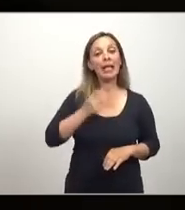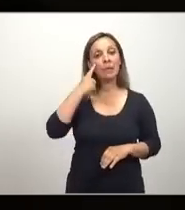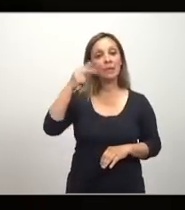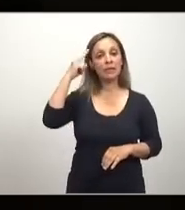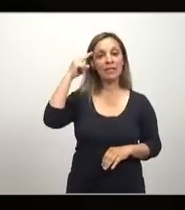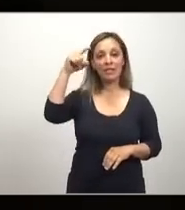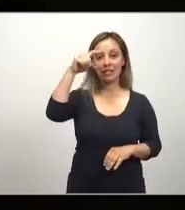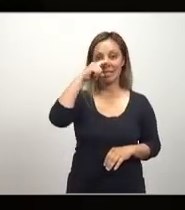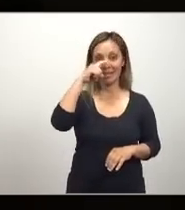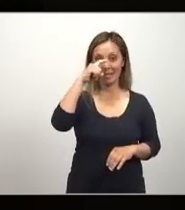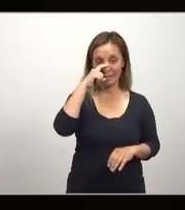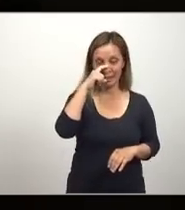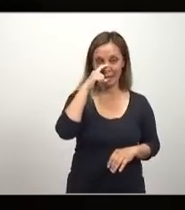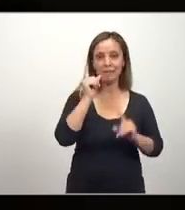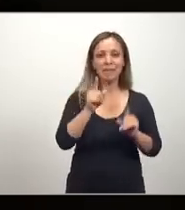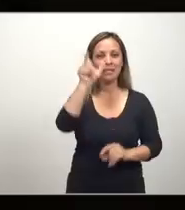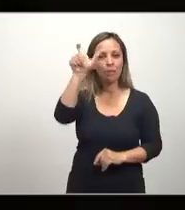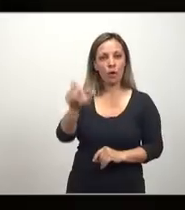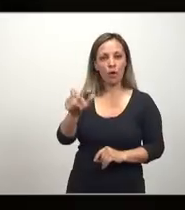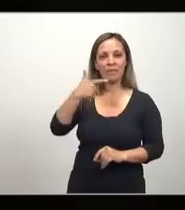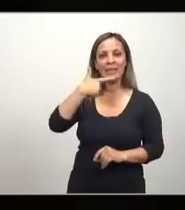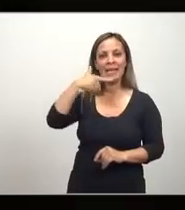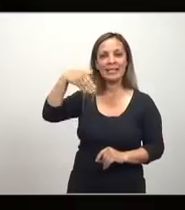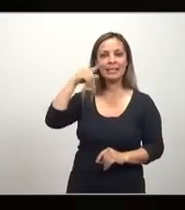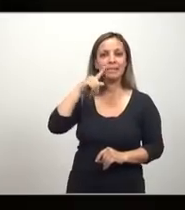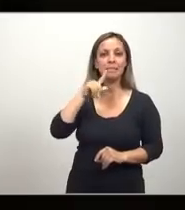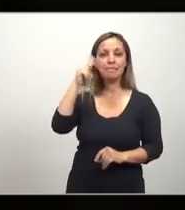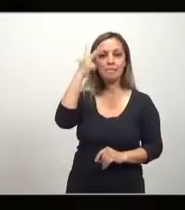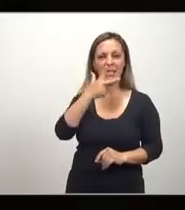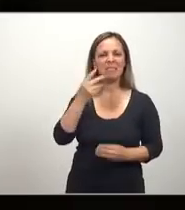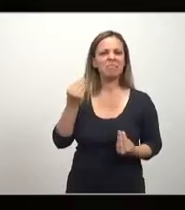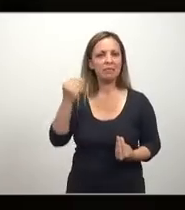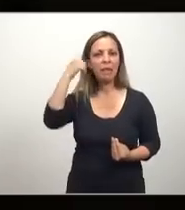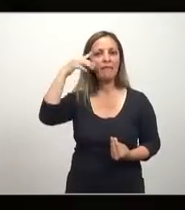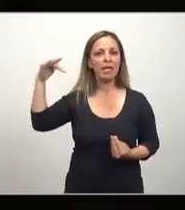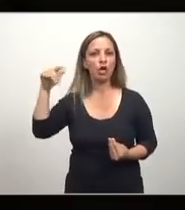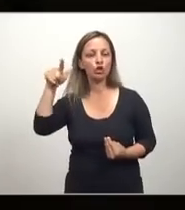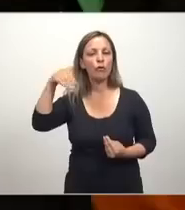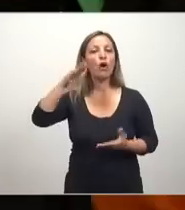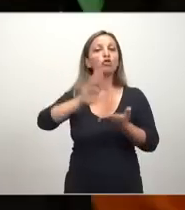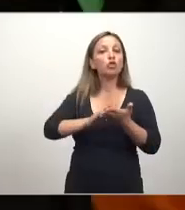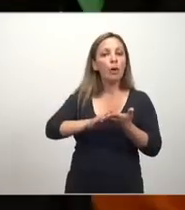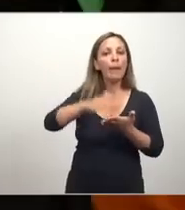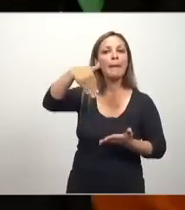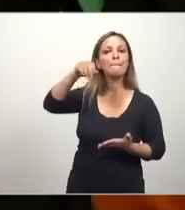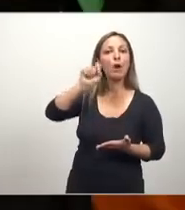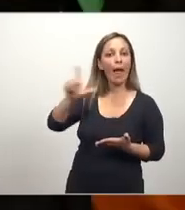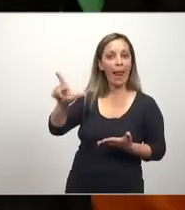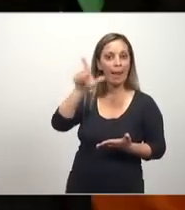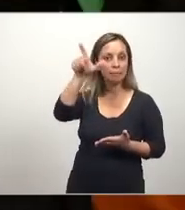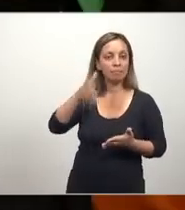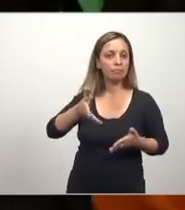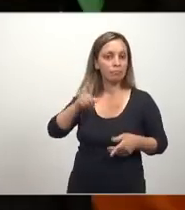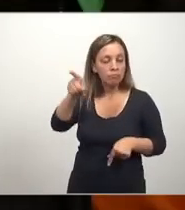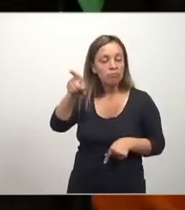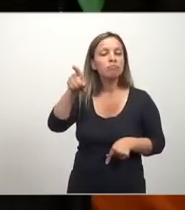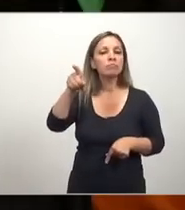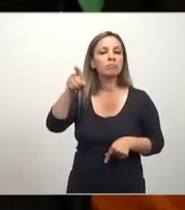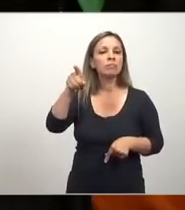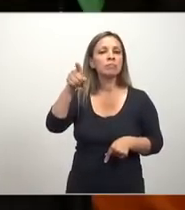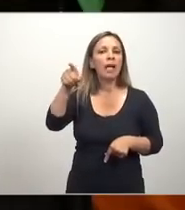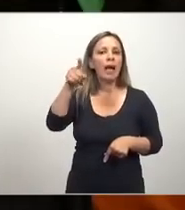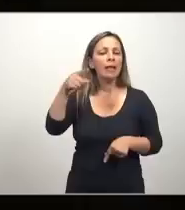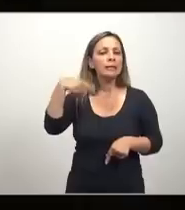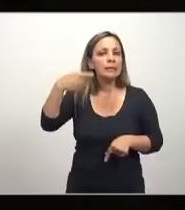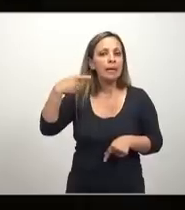En 1776, como le decía Adam Smith, filósofo moral, todavía no existía la economía, nacido en Glasgow, hijo